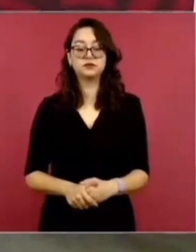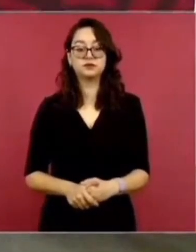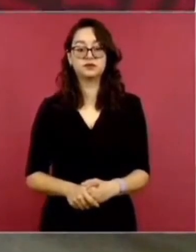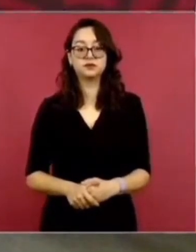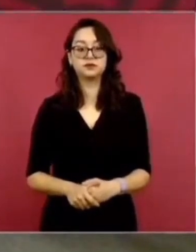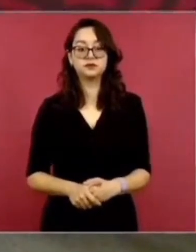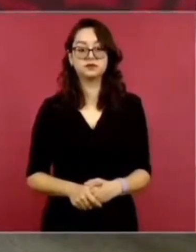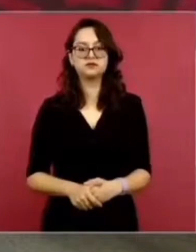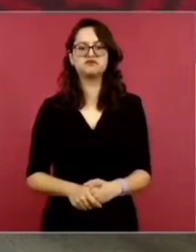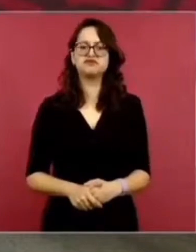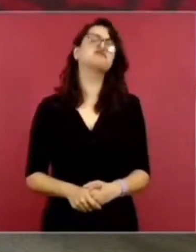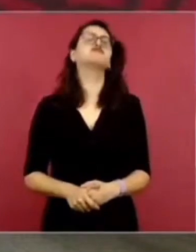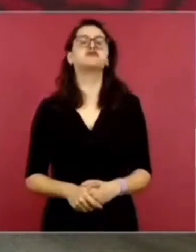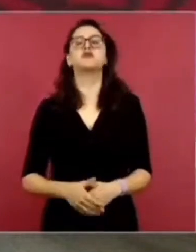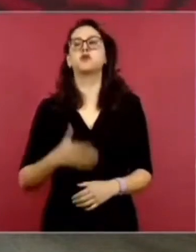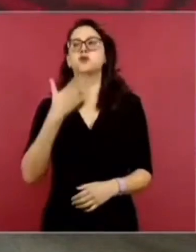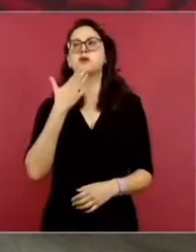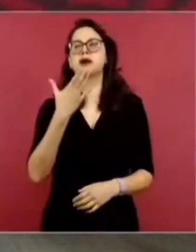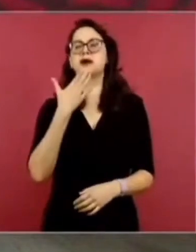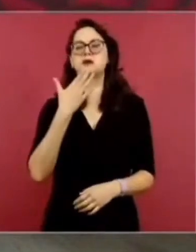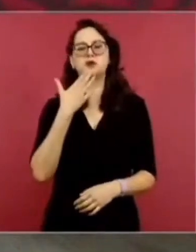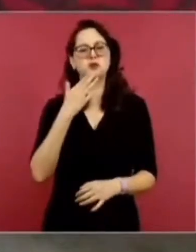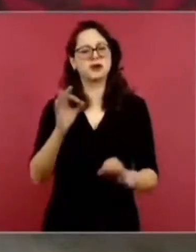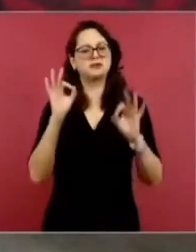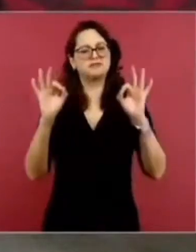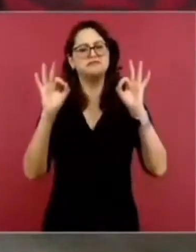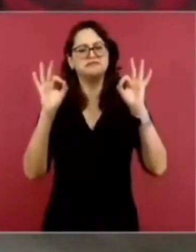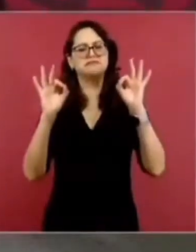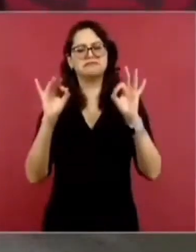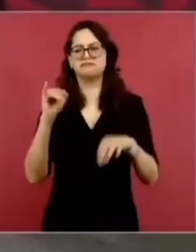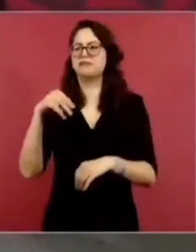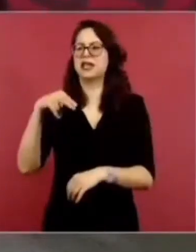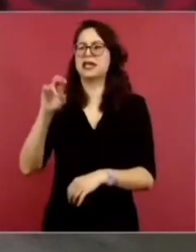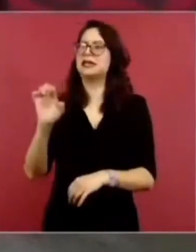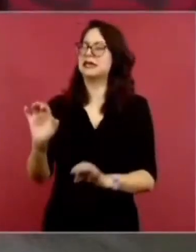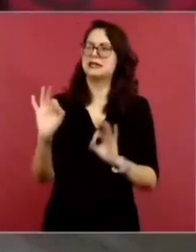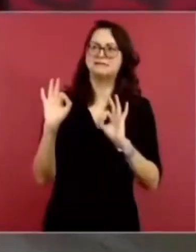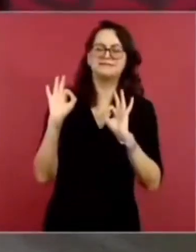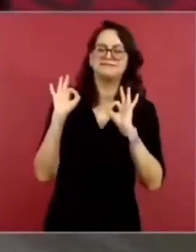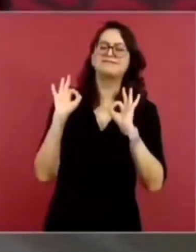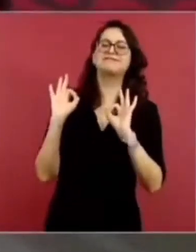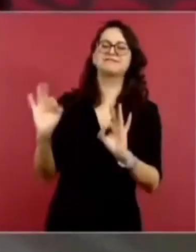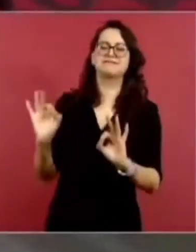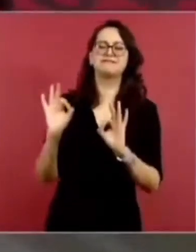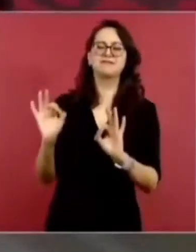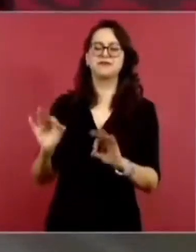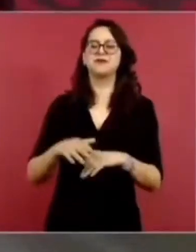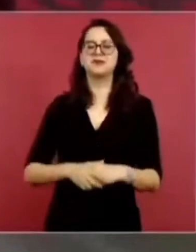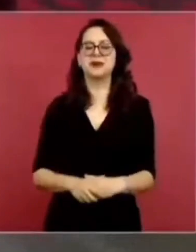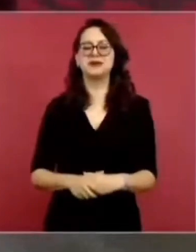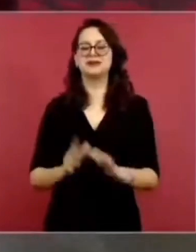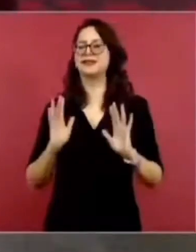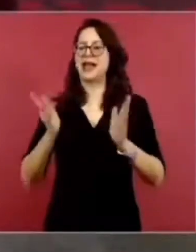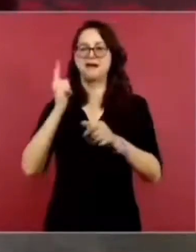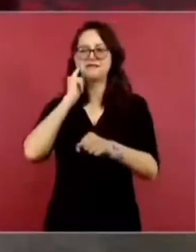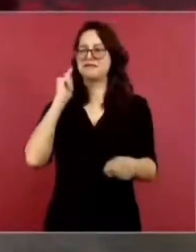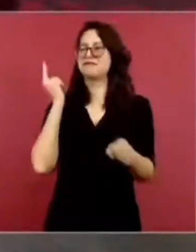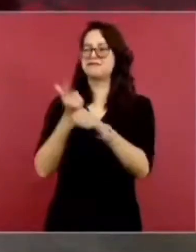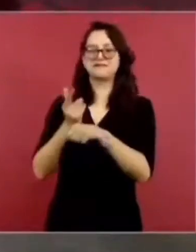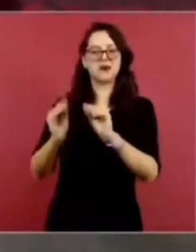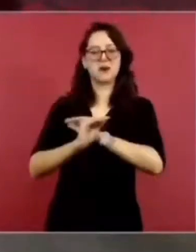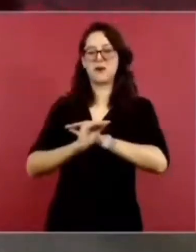está muy bien todo lo que está pasando este por sí porque se clarifica sobre todo